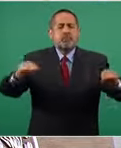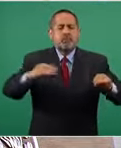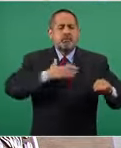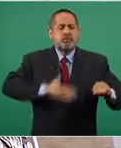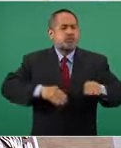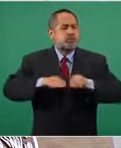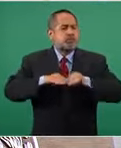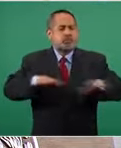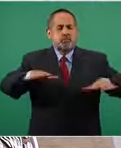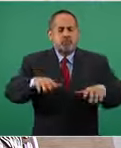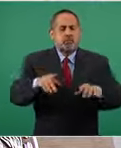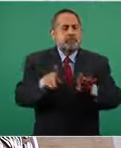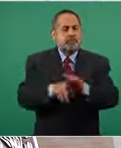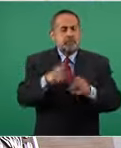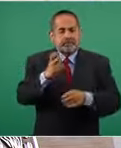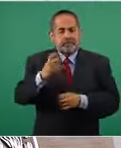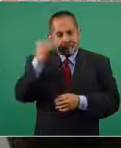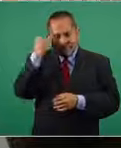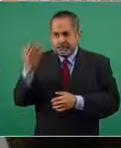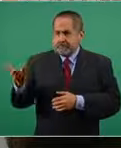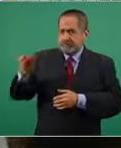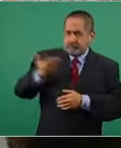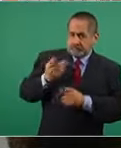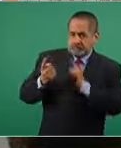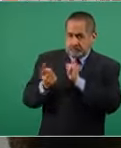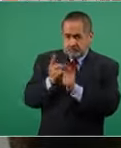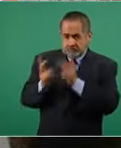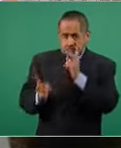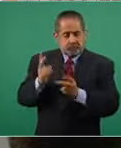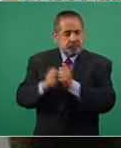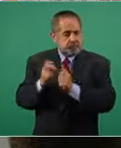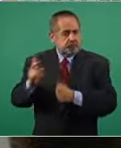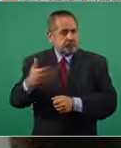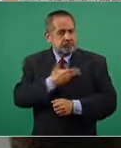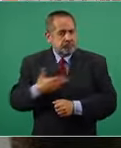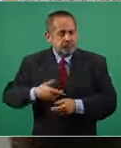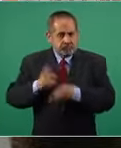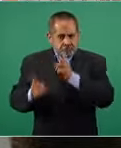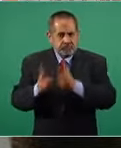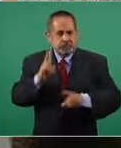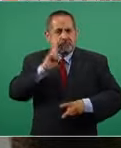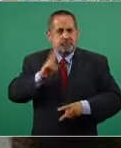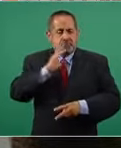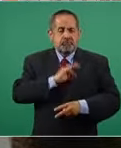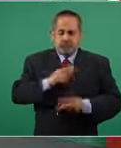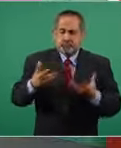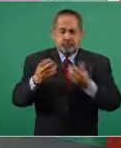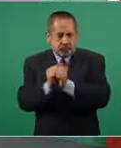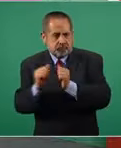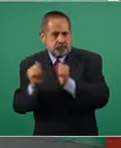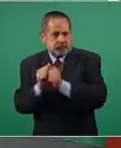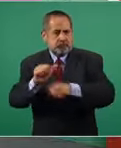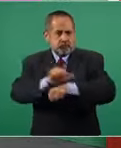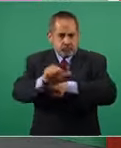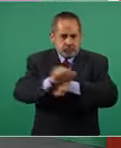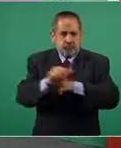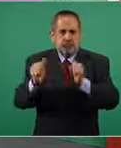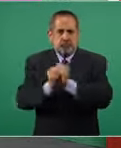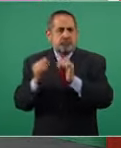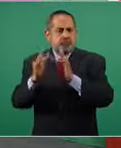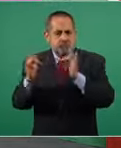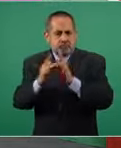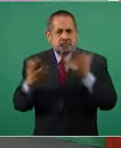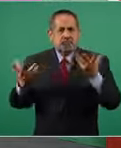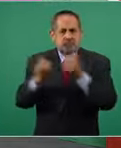ideas que venía a traerle al presidente que México nos acompaña a Francia y Argentina en este planteo en el